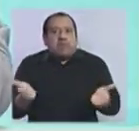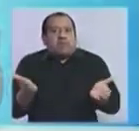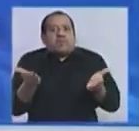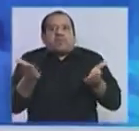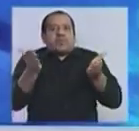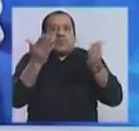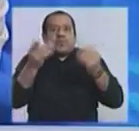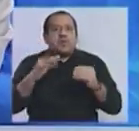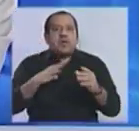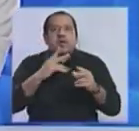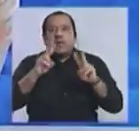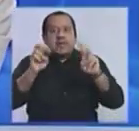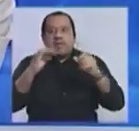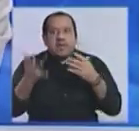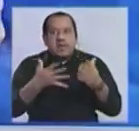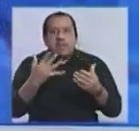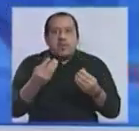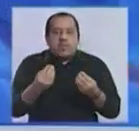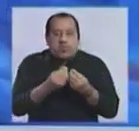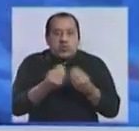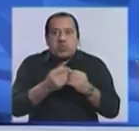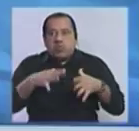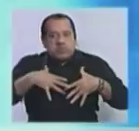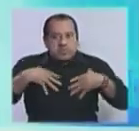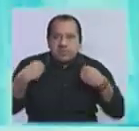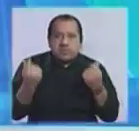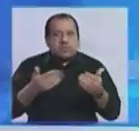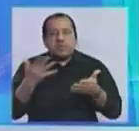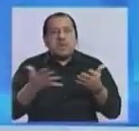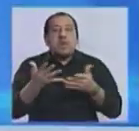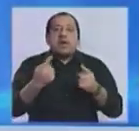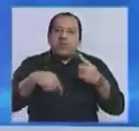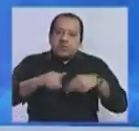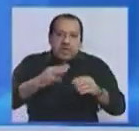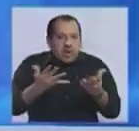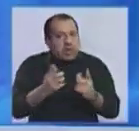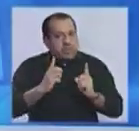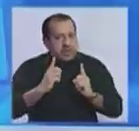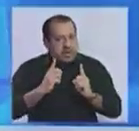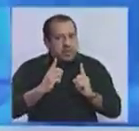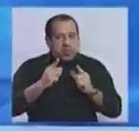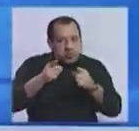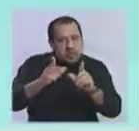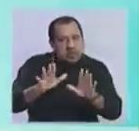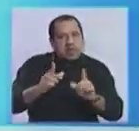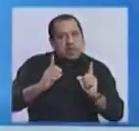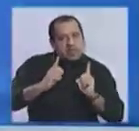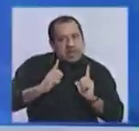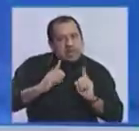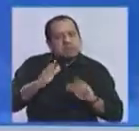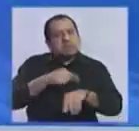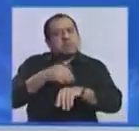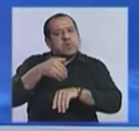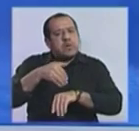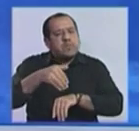demasiada, demasiado corazón caliente en estas 24, 48 horas. Por lo tanto, lo razonable para ustedes es esperar unos días más para